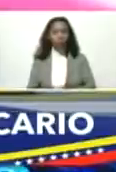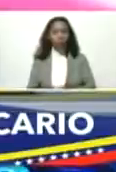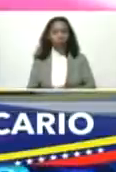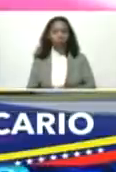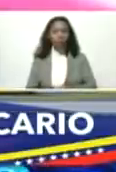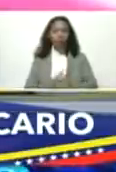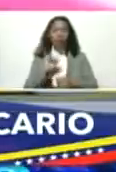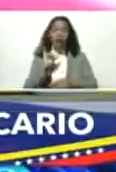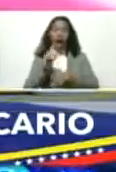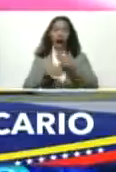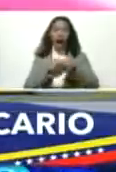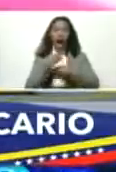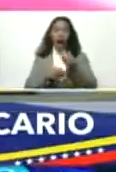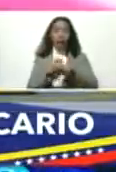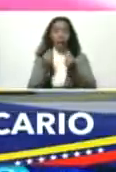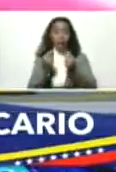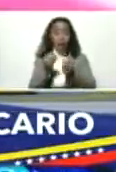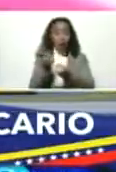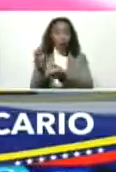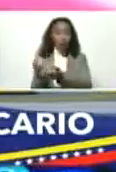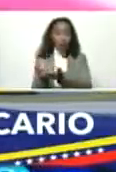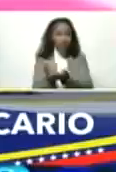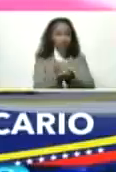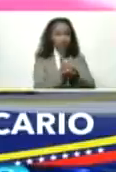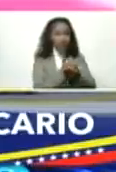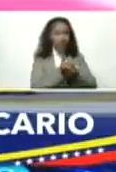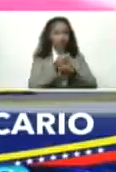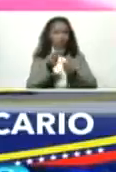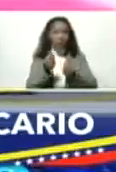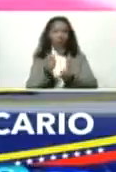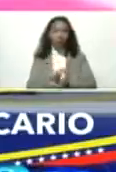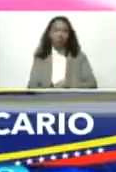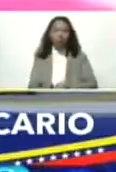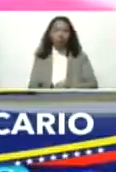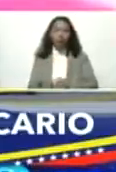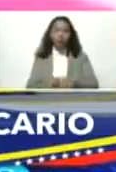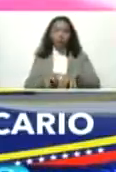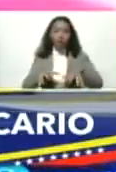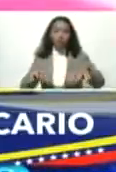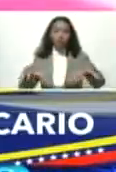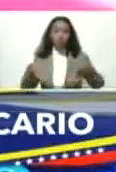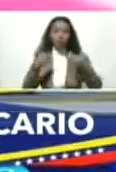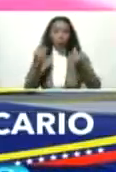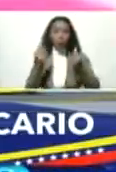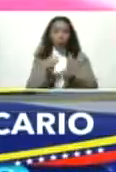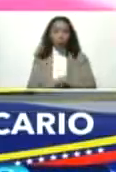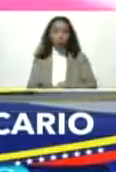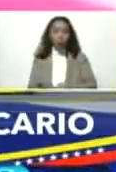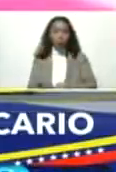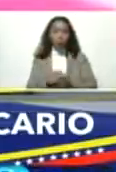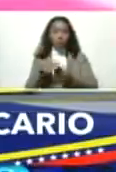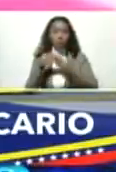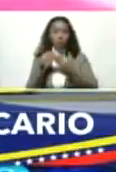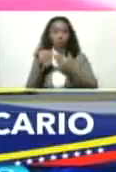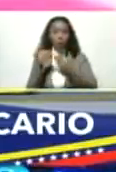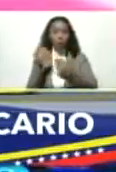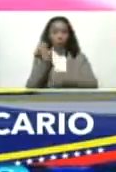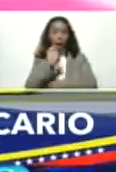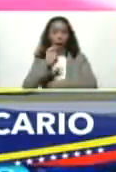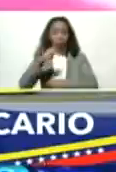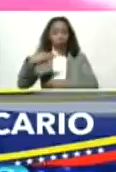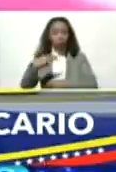generar platica, recursos, riqueza, monetaria, platica, dólares, euros,